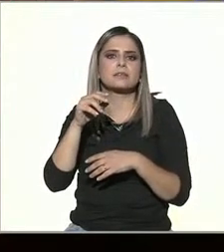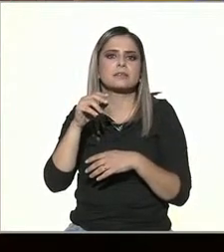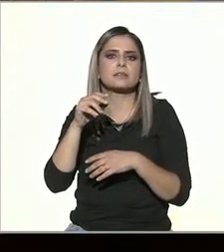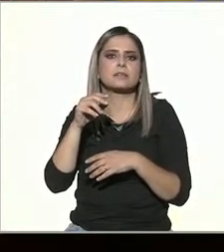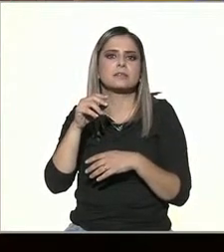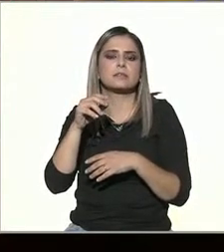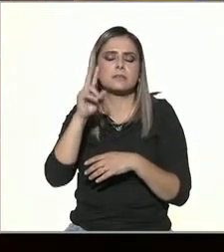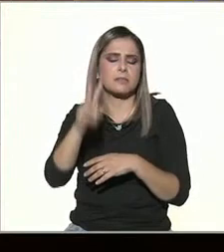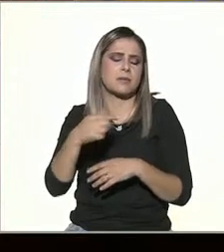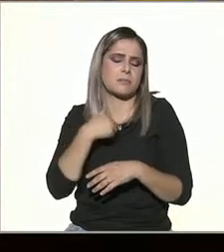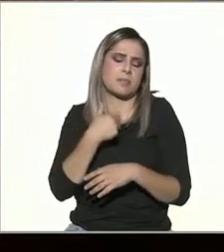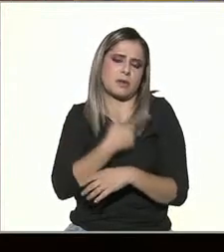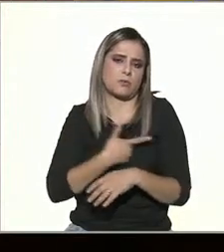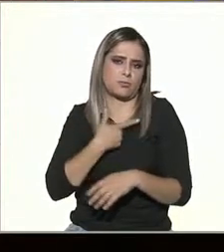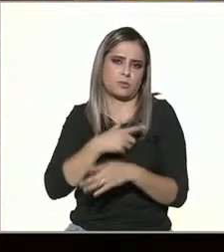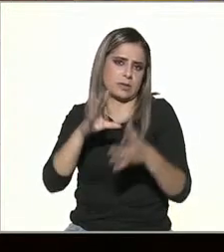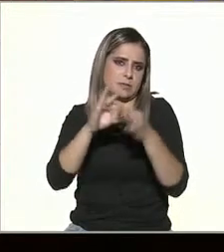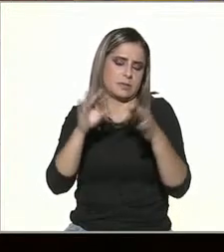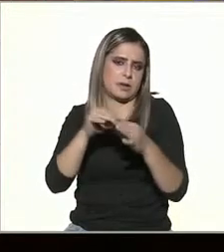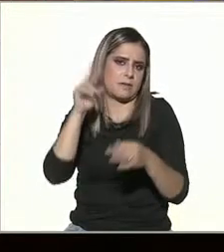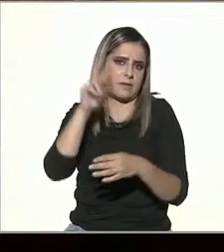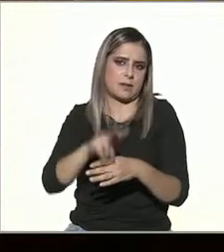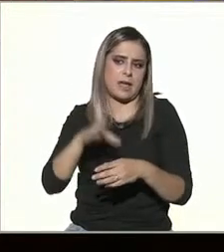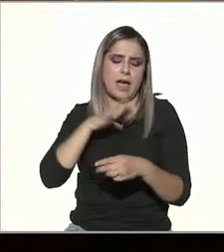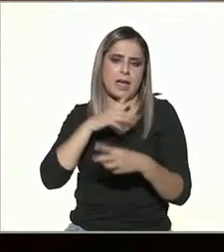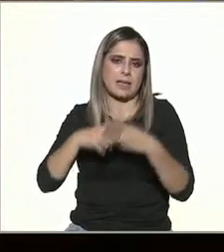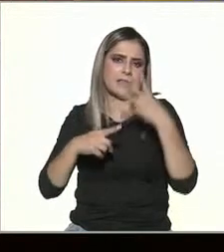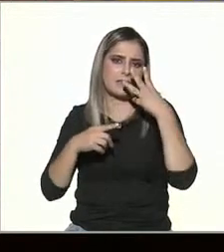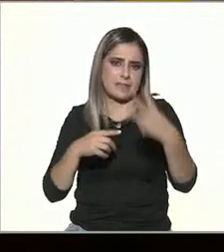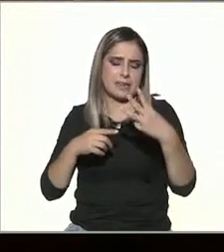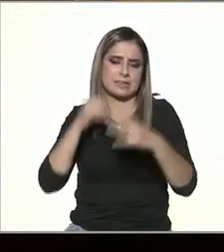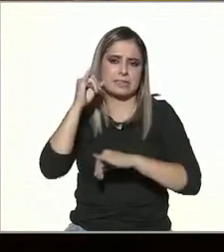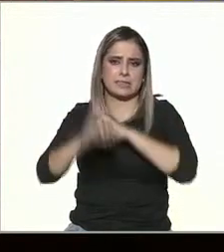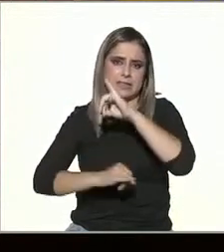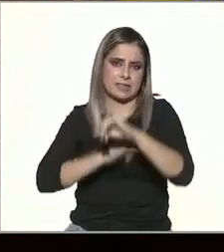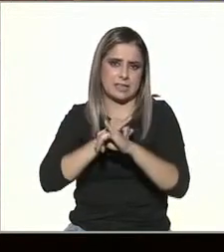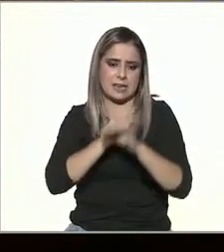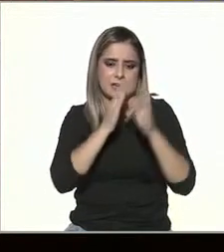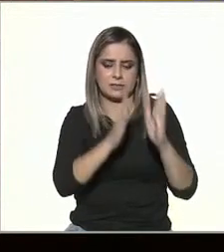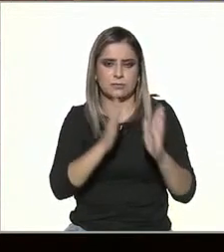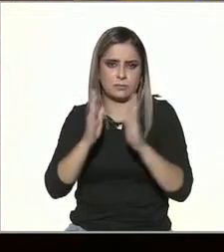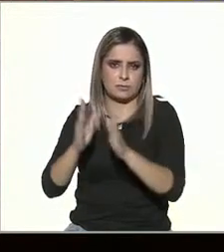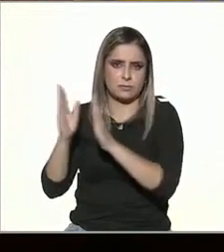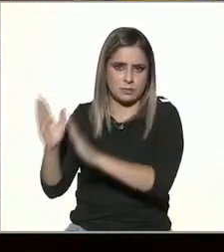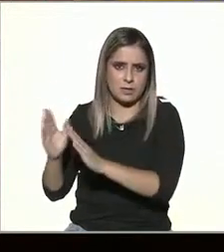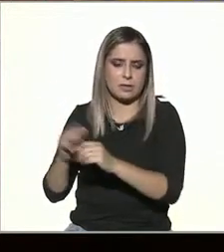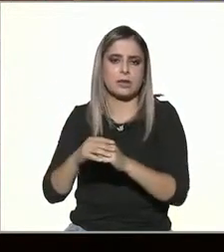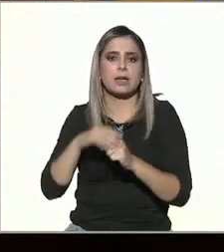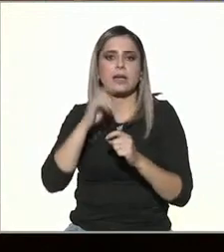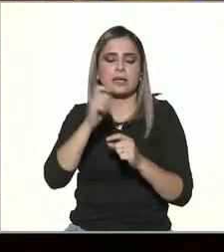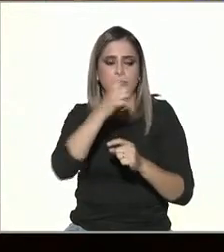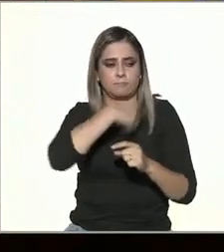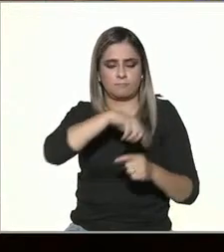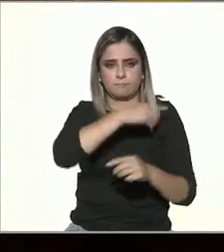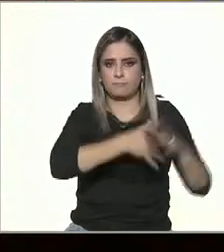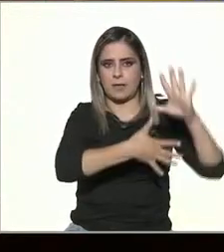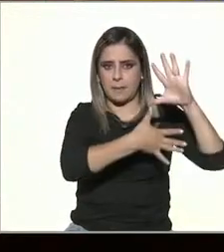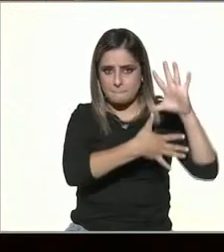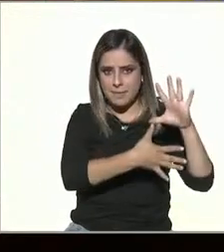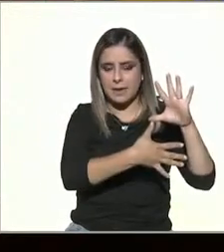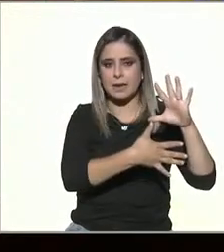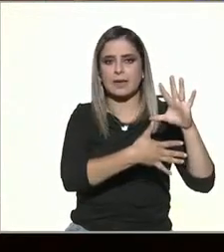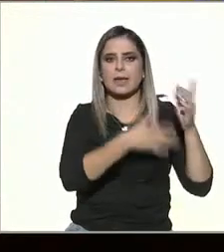me gusta plantearlo de esta forma es como que hay tres bloques a nivel internacional es como vamos a decir que nosotros América pues una